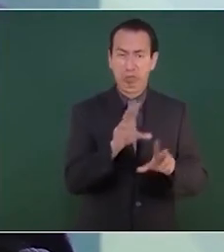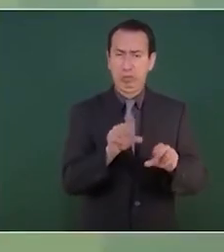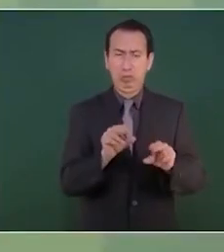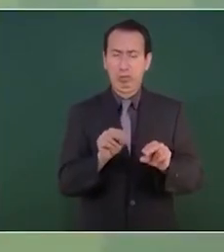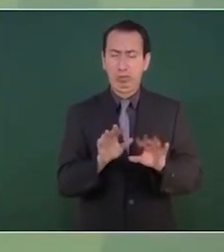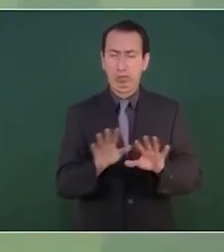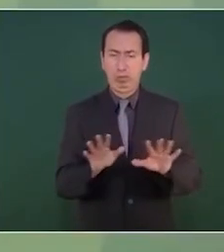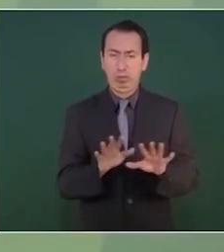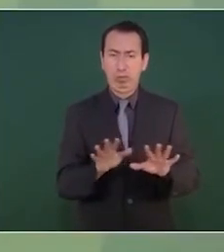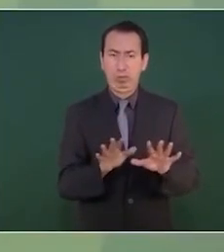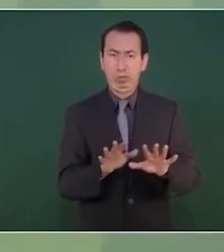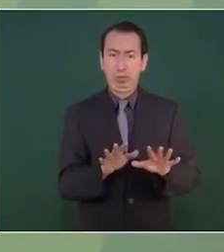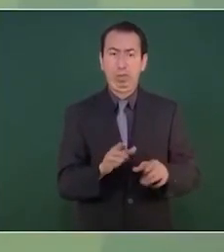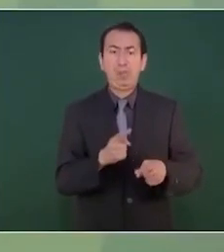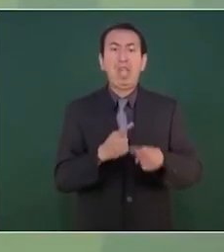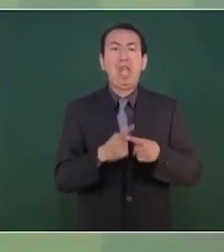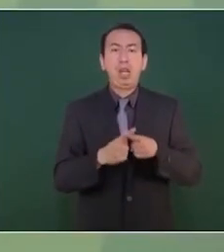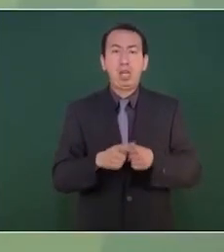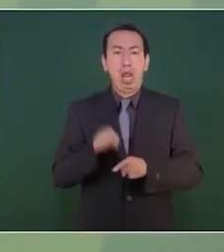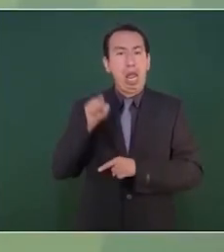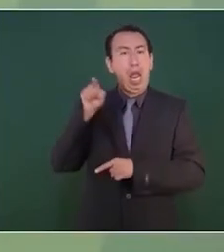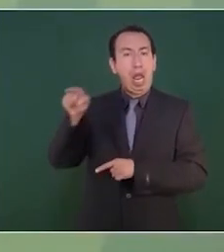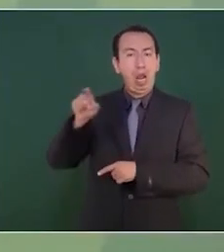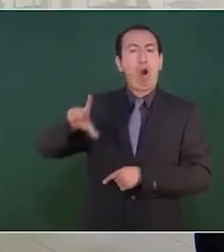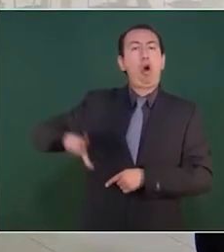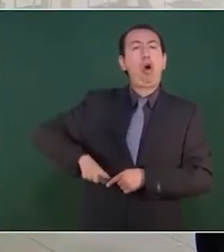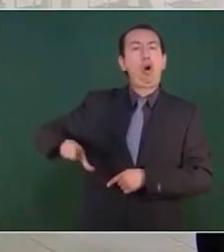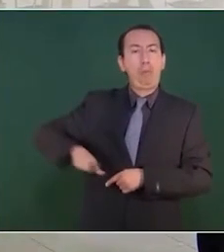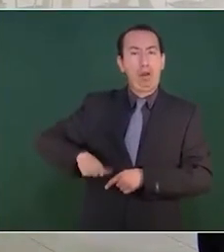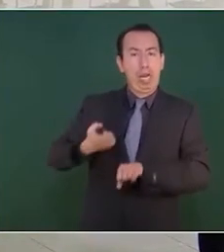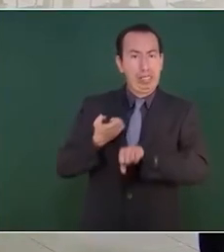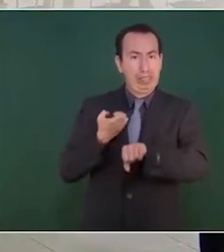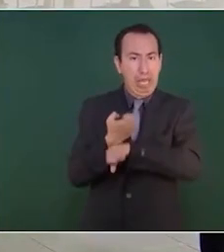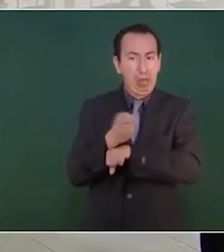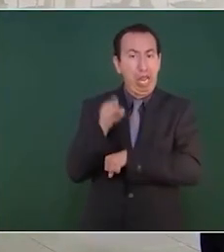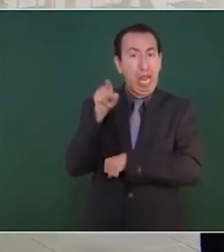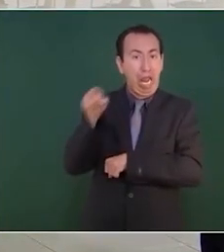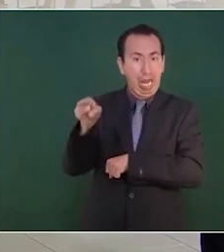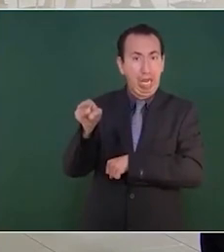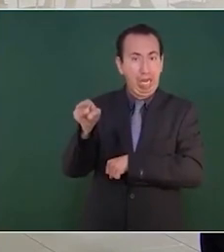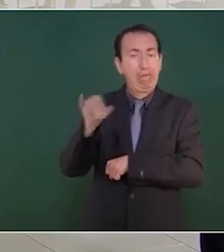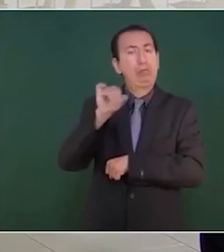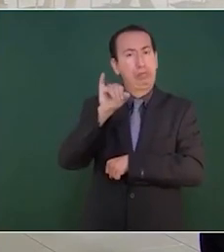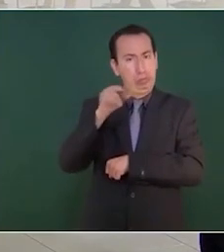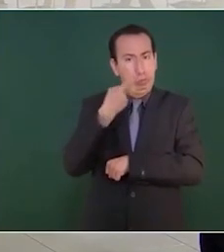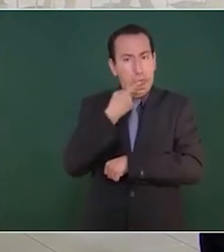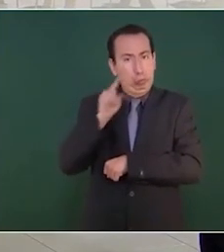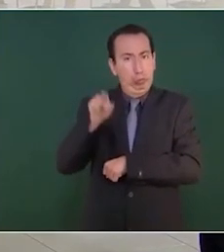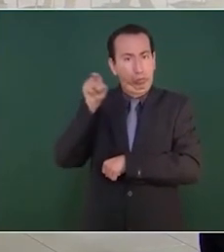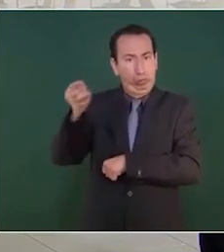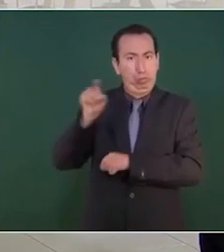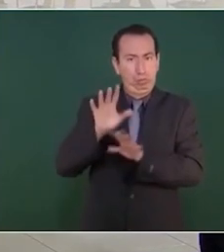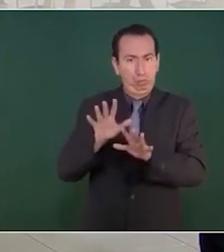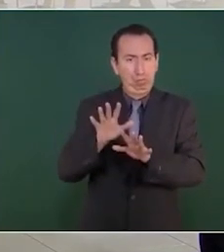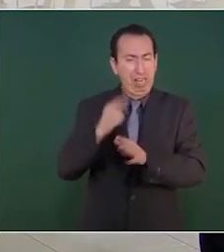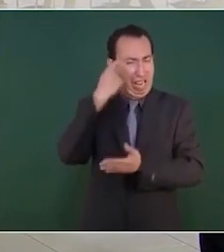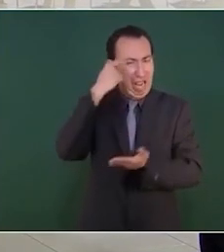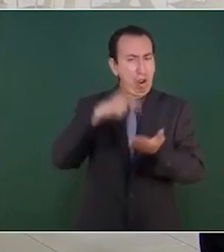el gobierno del estado y creo que hace bien